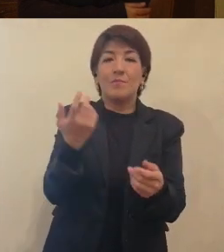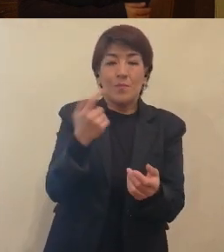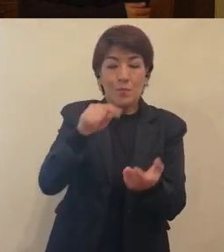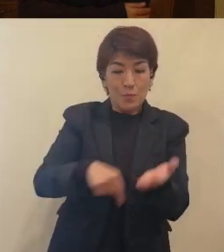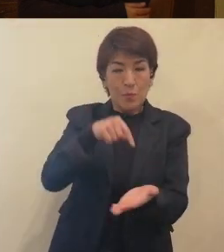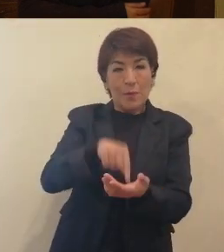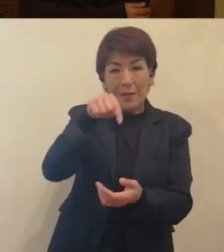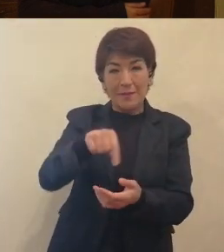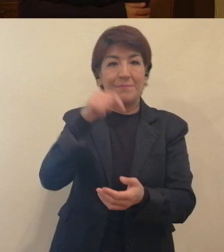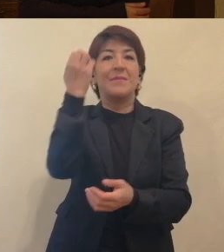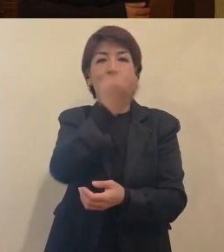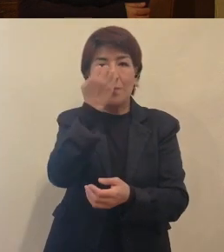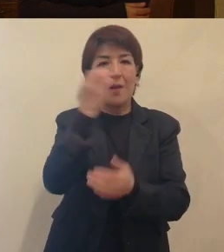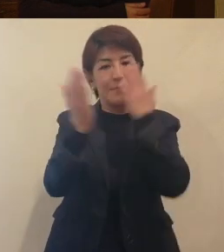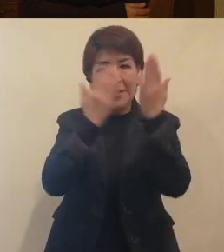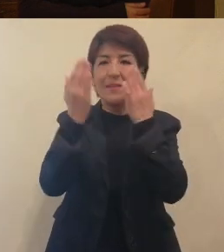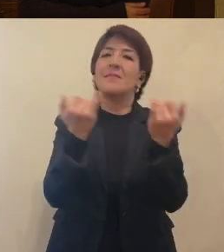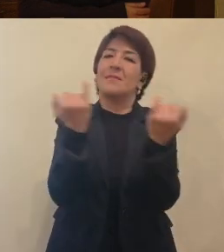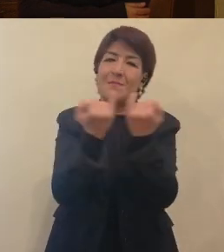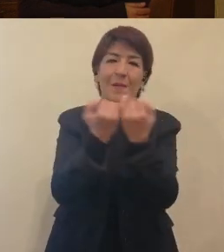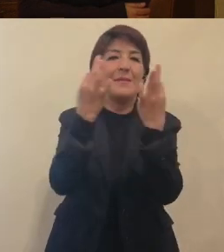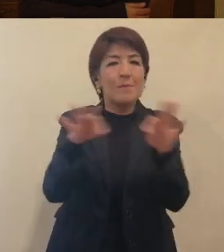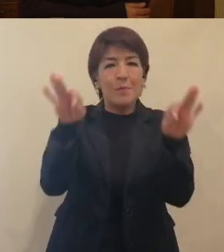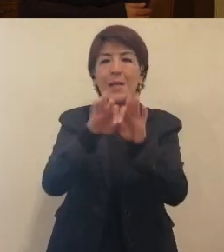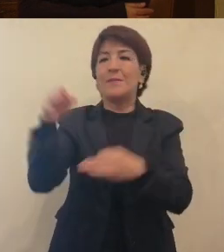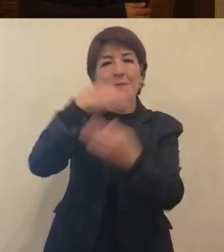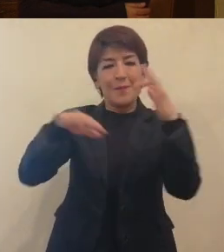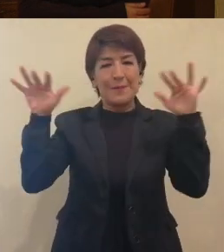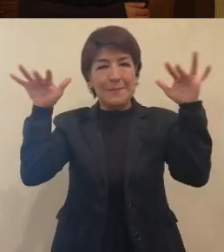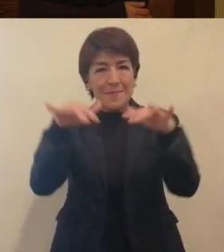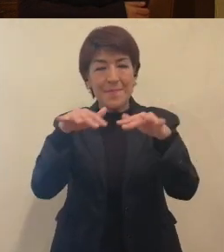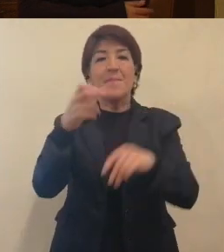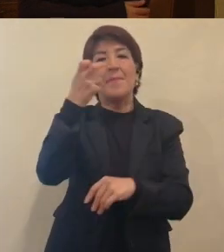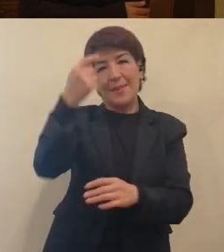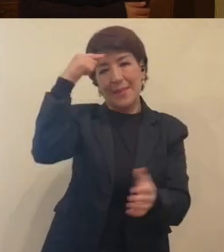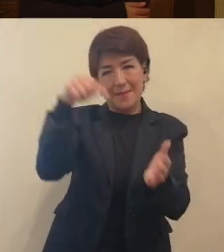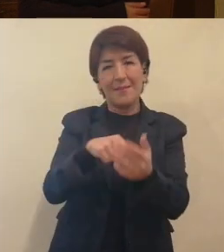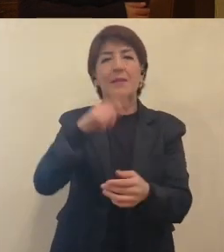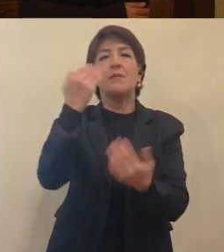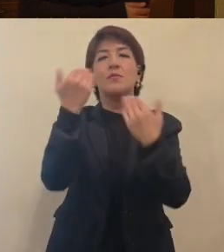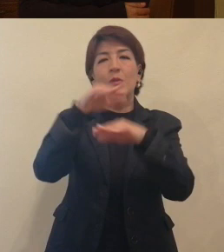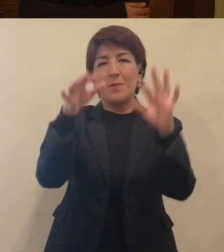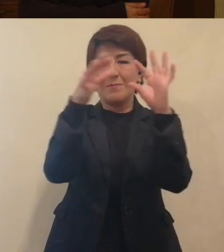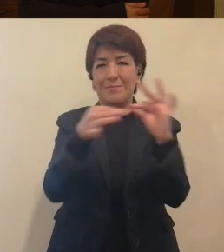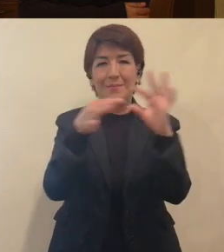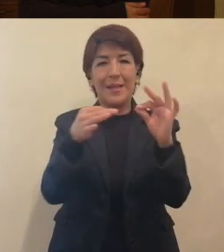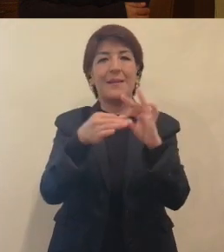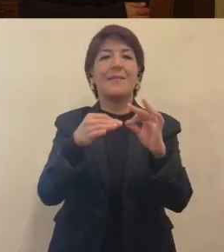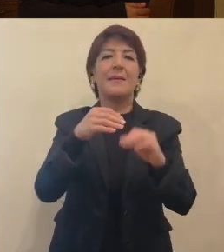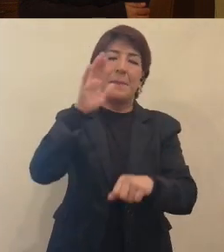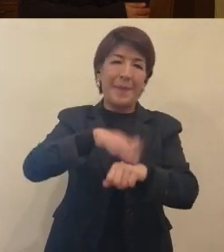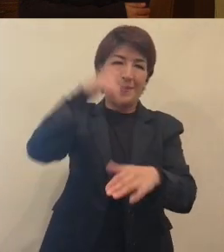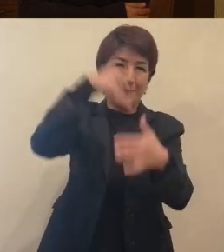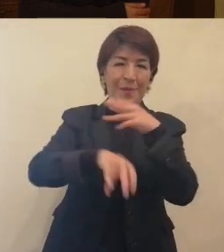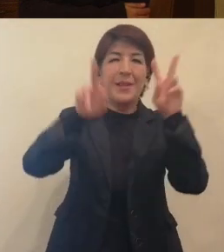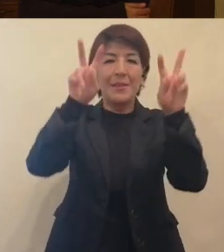de que suceda desde un espacio académico también tiene una incidencia importante. En ese sentido, creo que hablando un poco más a